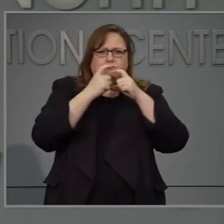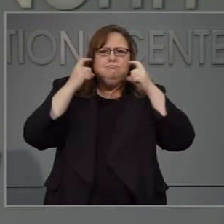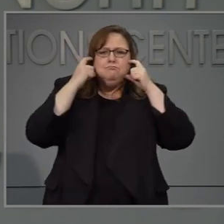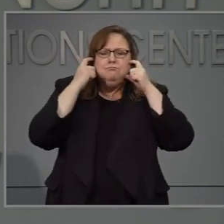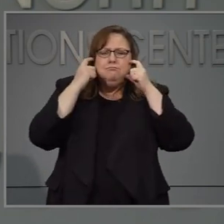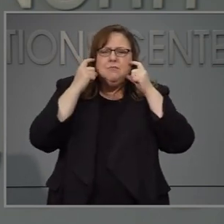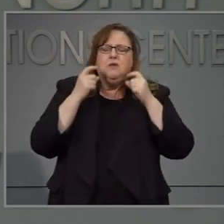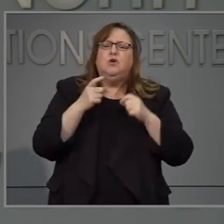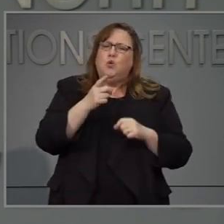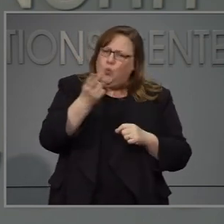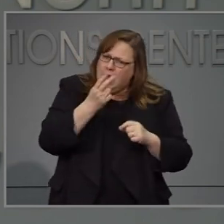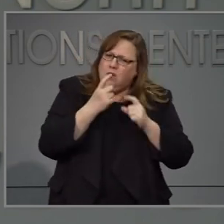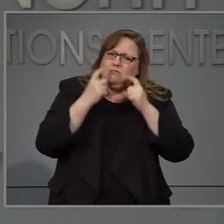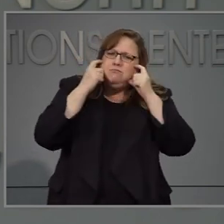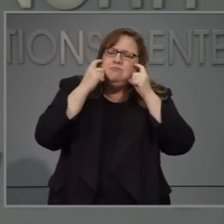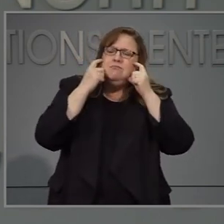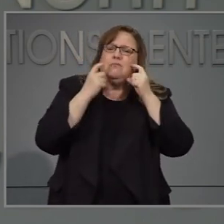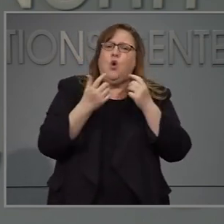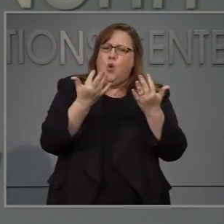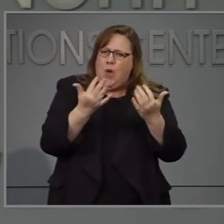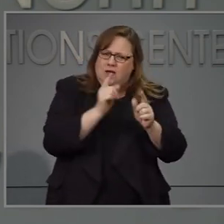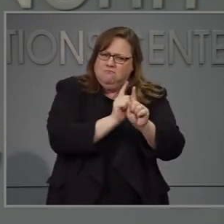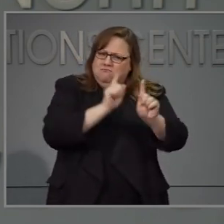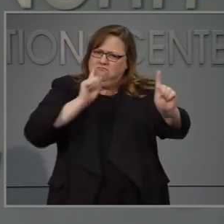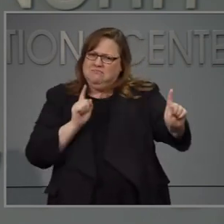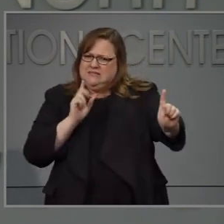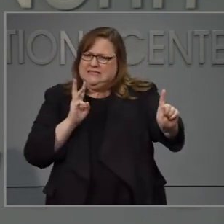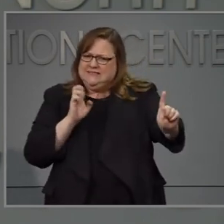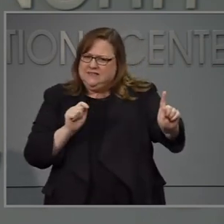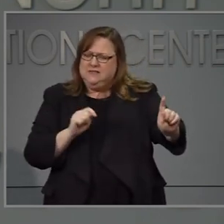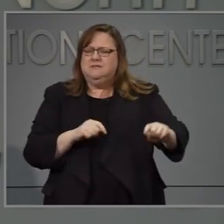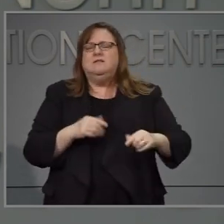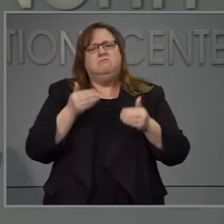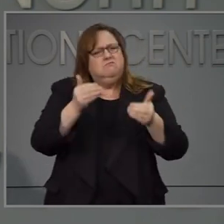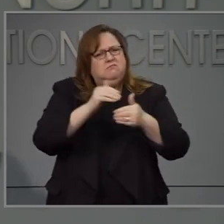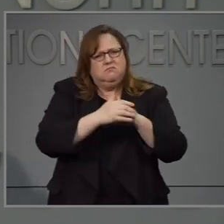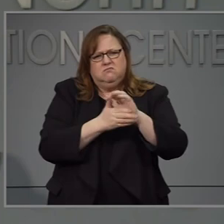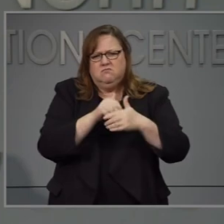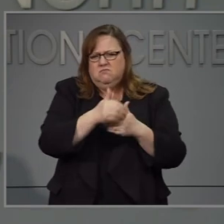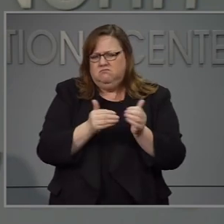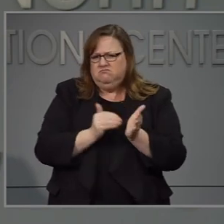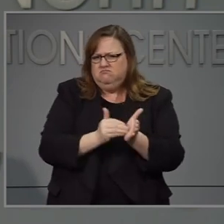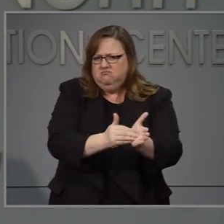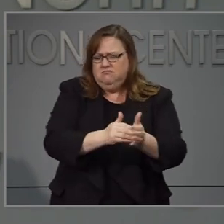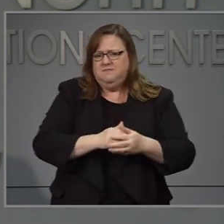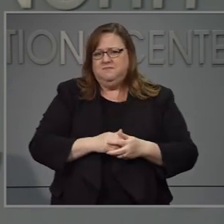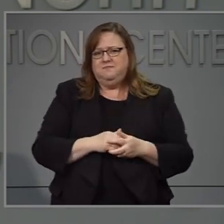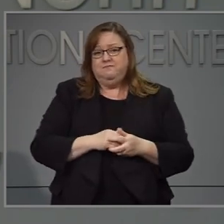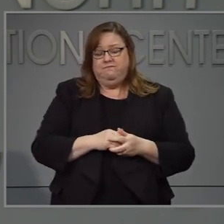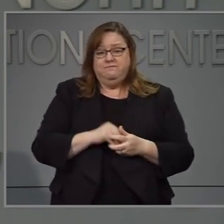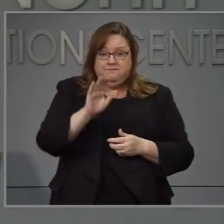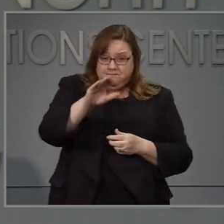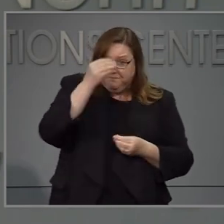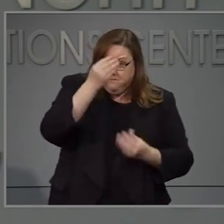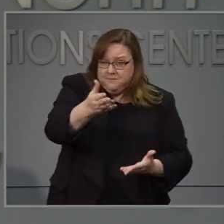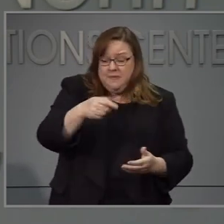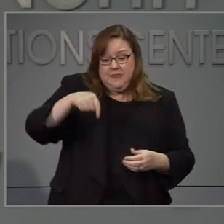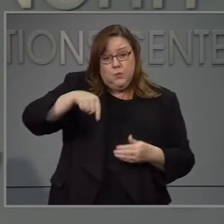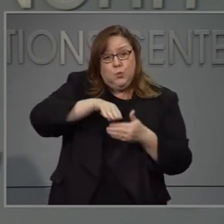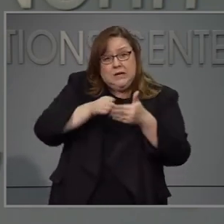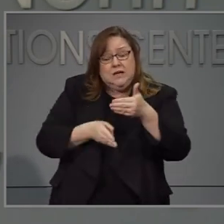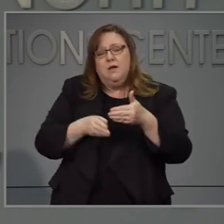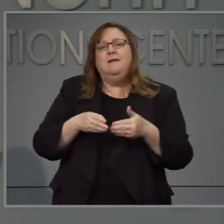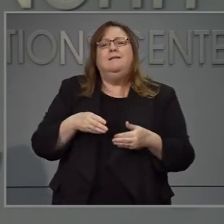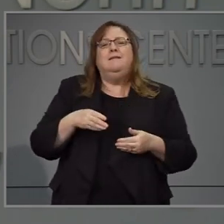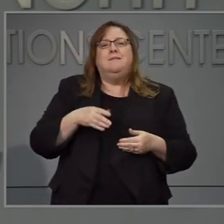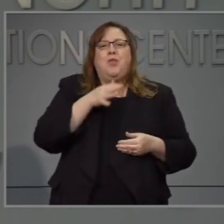ustedes. Lleven su tapabocas, ten a seis pies de distancia y lleven lávense las manos todo el tiempo. Yo